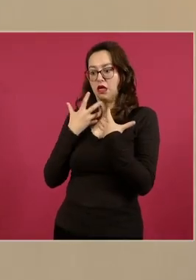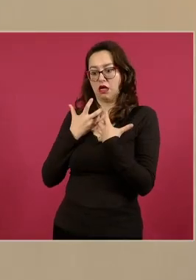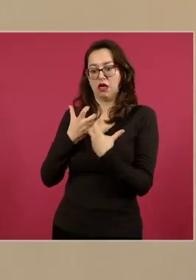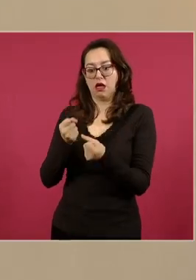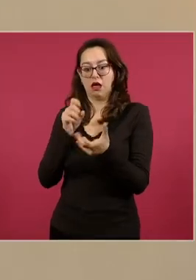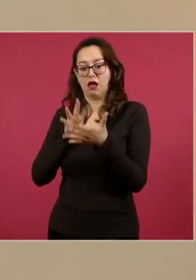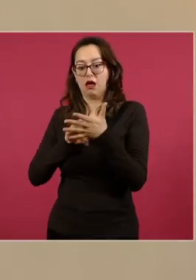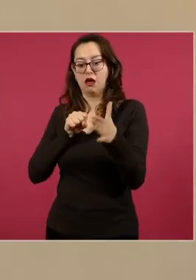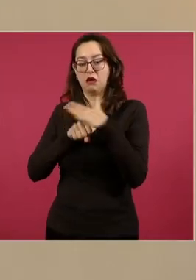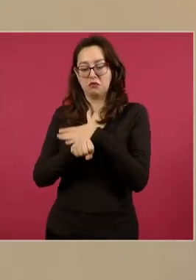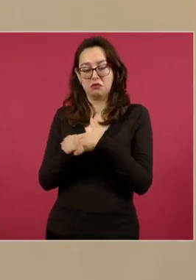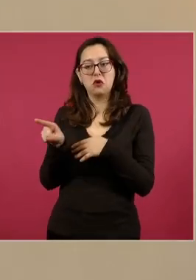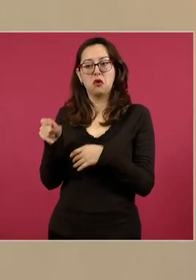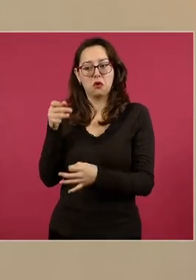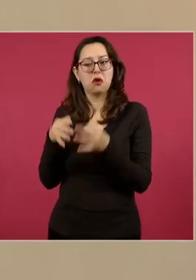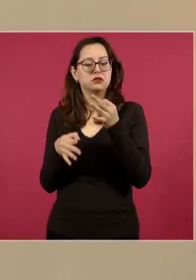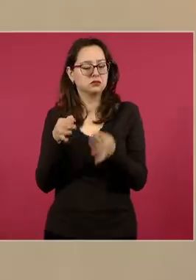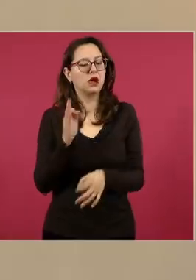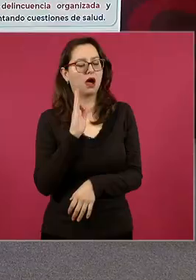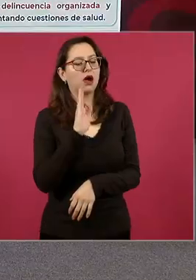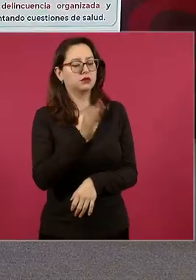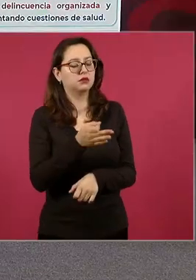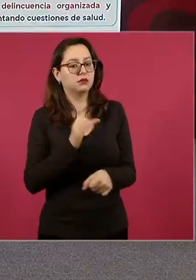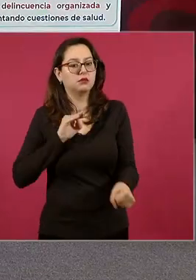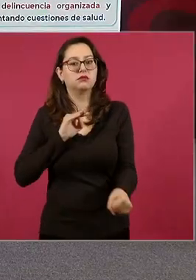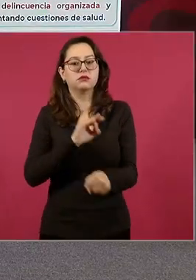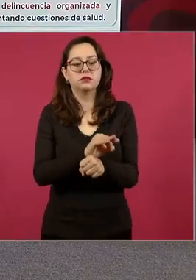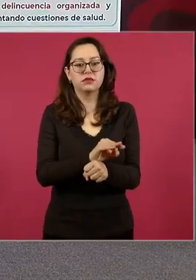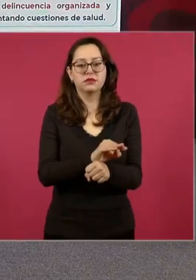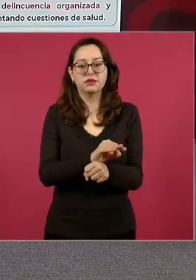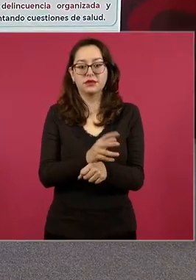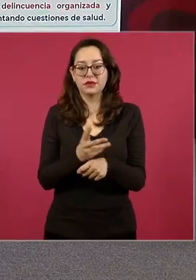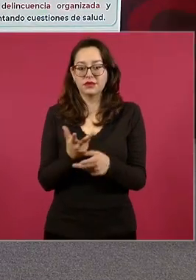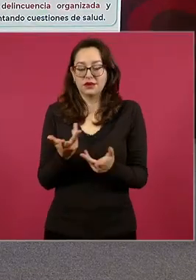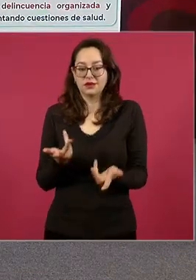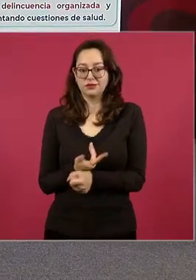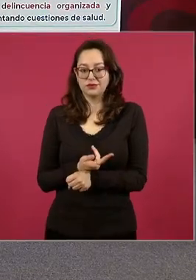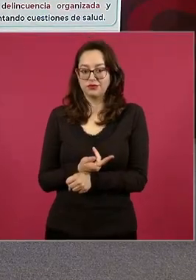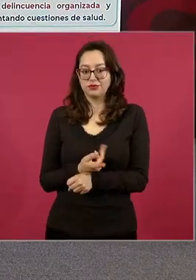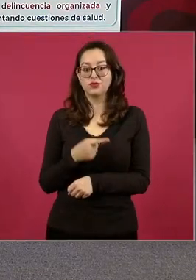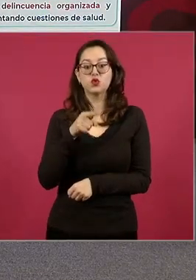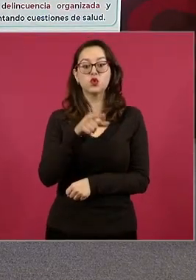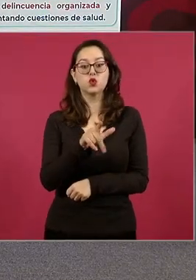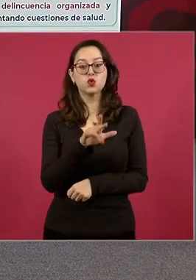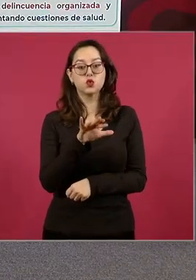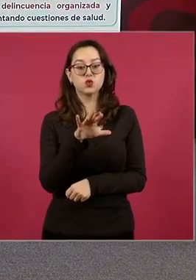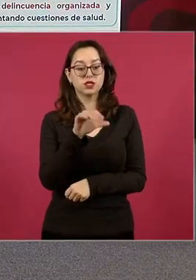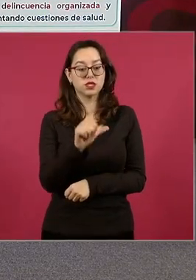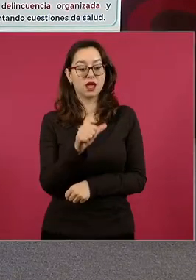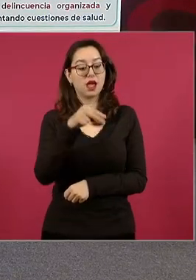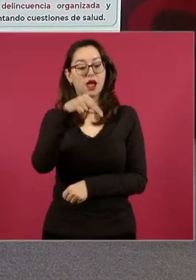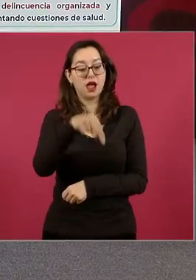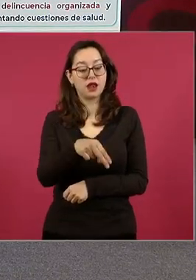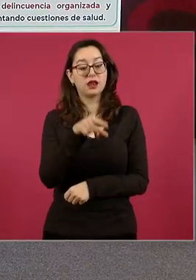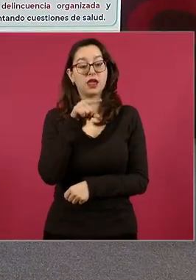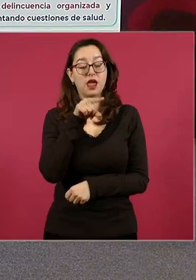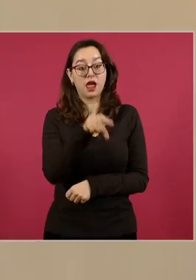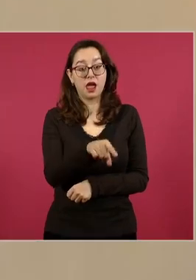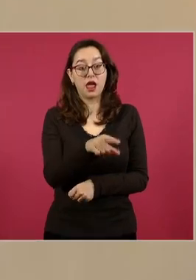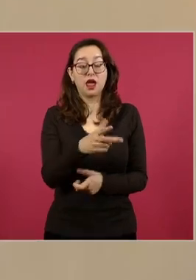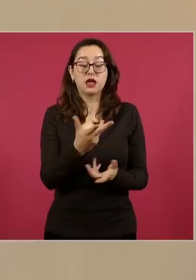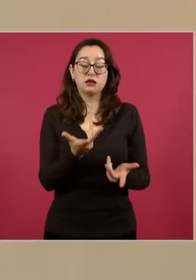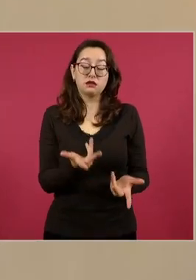privada de su libertad. De acuerdo con el juez, de no otorgar esta suspensión, Lucía N., se le podría causar